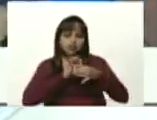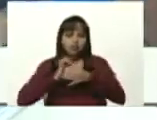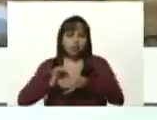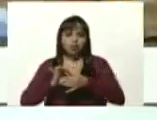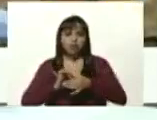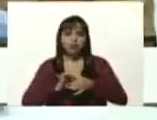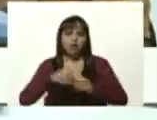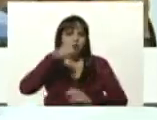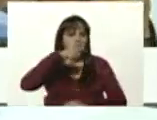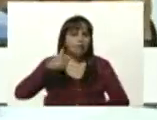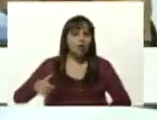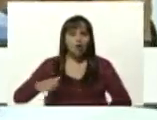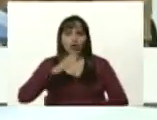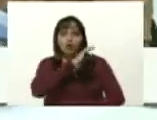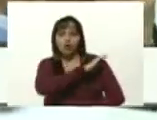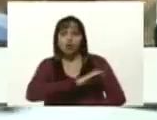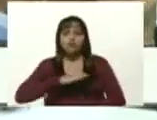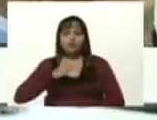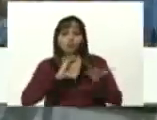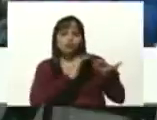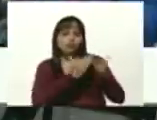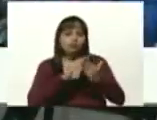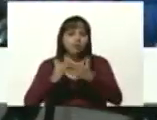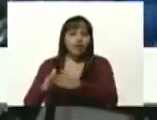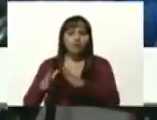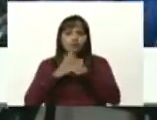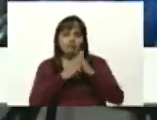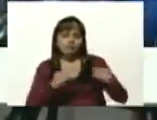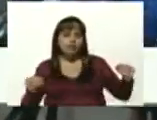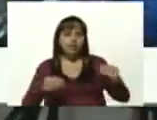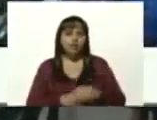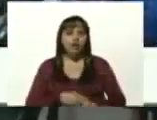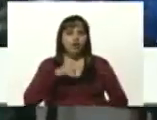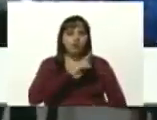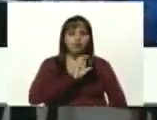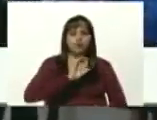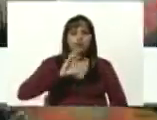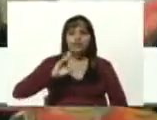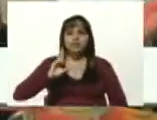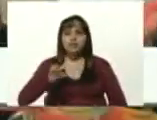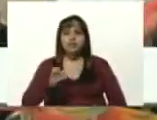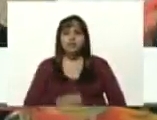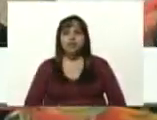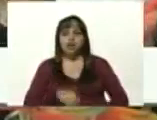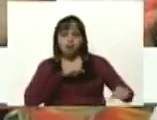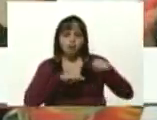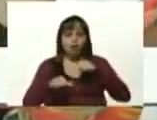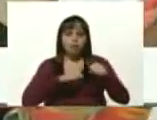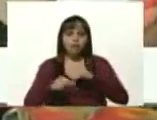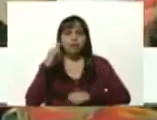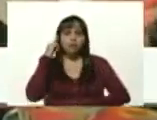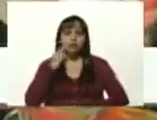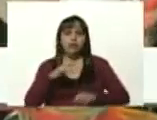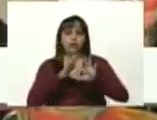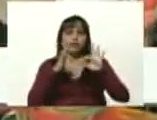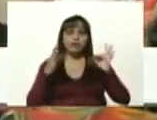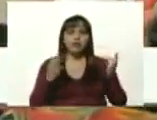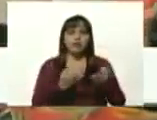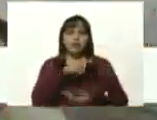popular los consejos comunales las comunas la UVC el movimiento bolivariano de familia nuestros